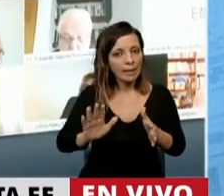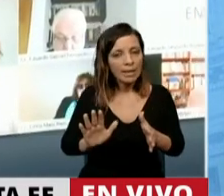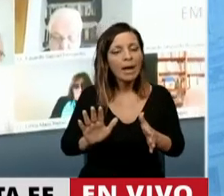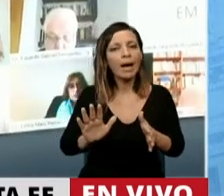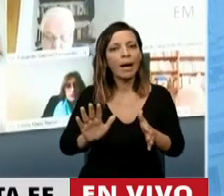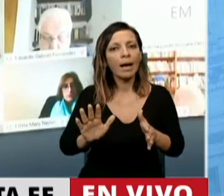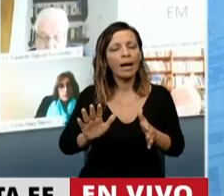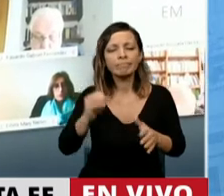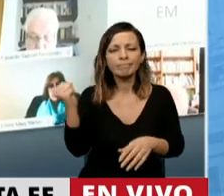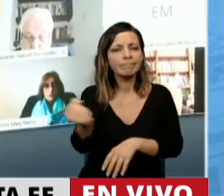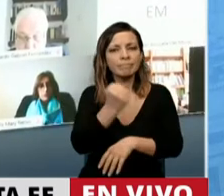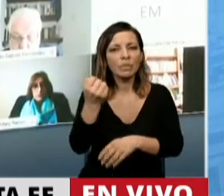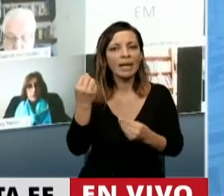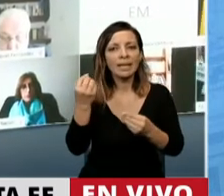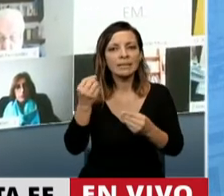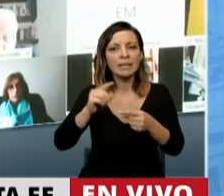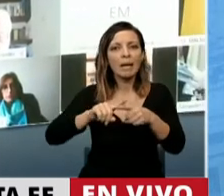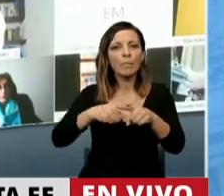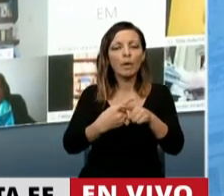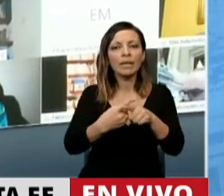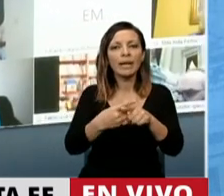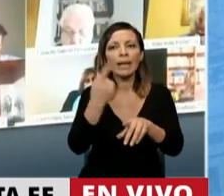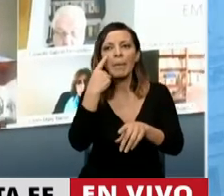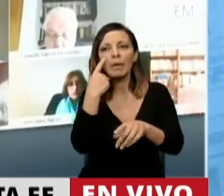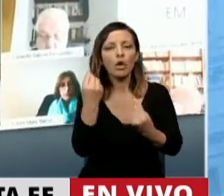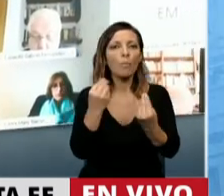pasa por una política de reducción de daños.